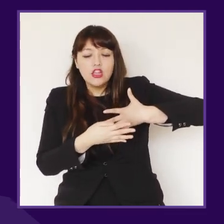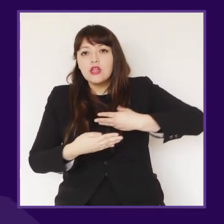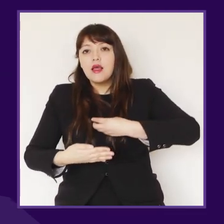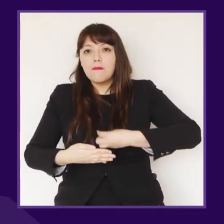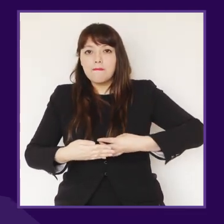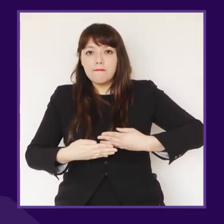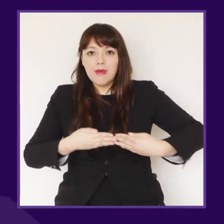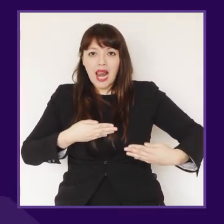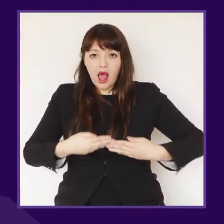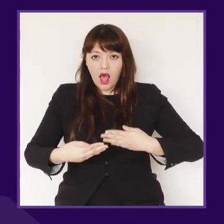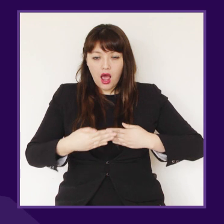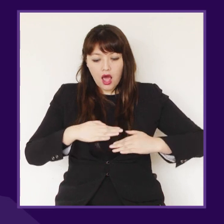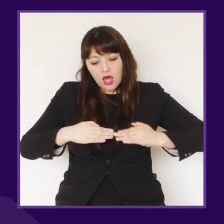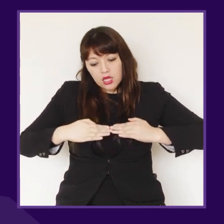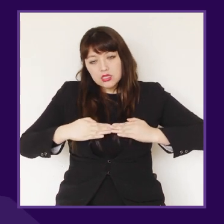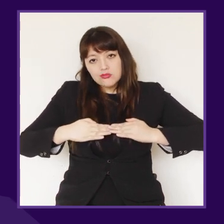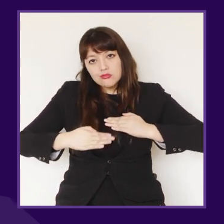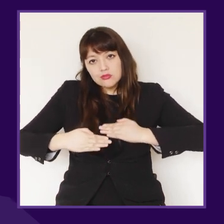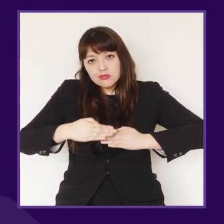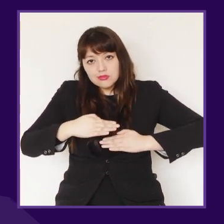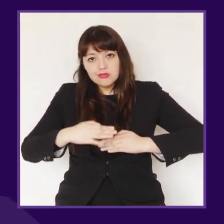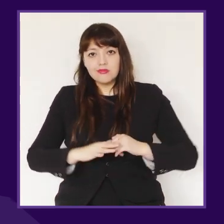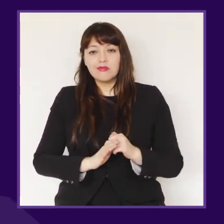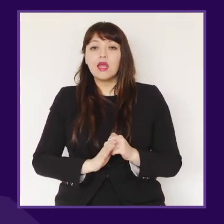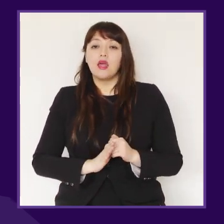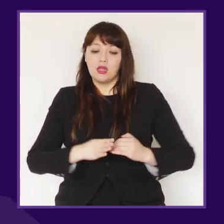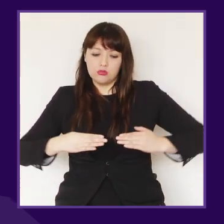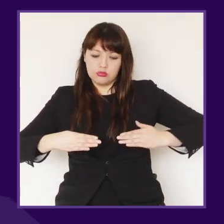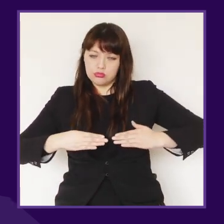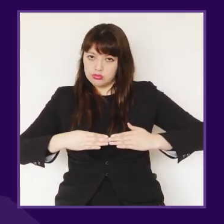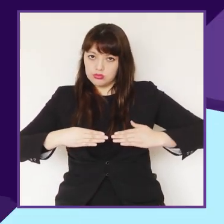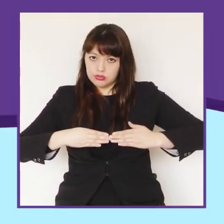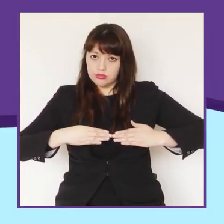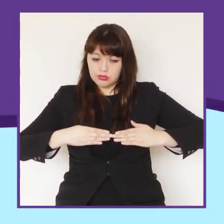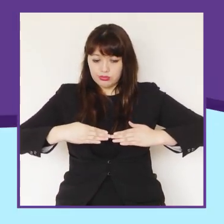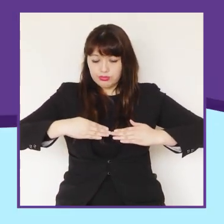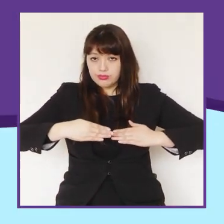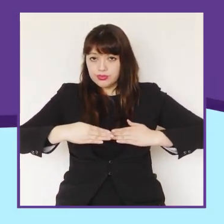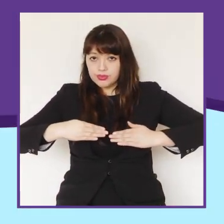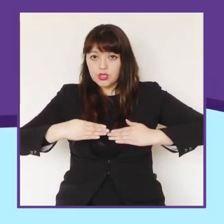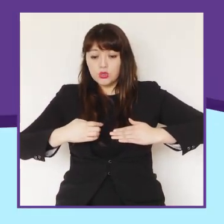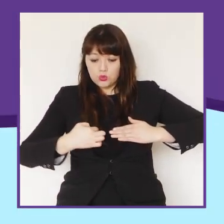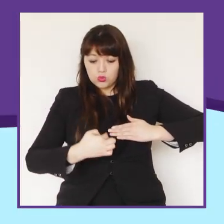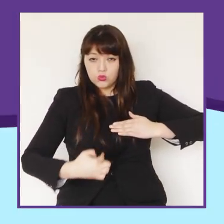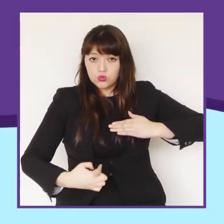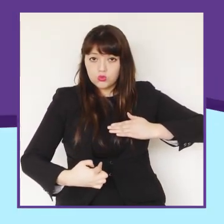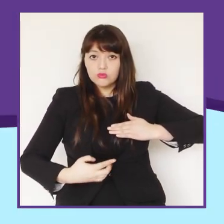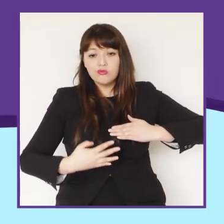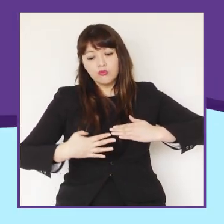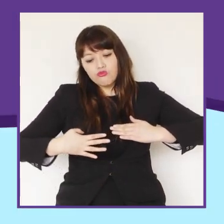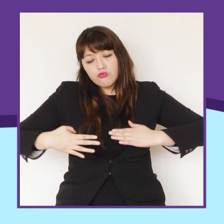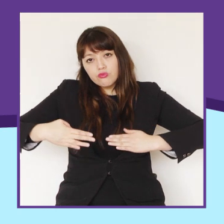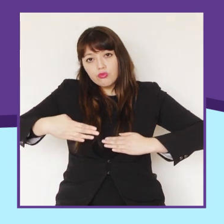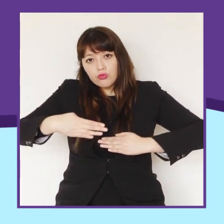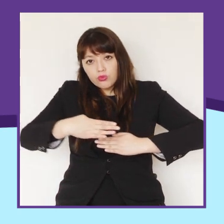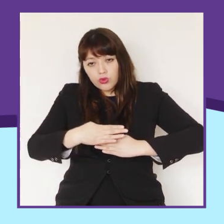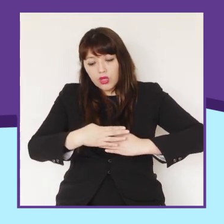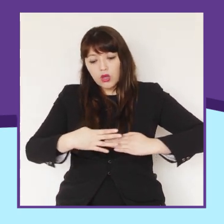geográfica, donde interactúan las placas de Nazca y Sudamericana. El contacto generado entre ambos bloques, llamado subducción,